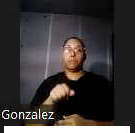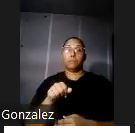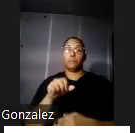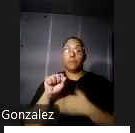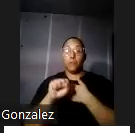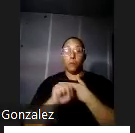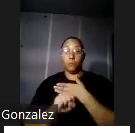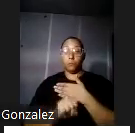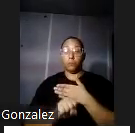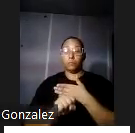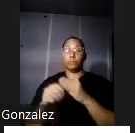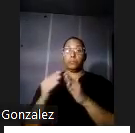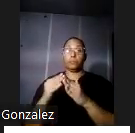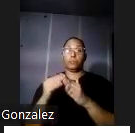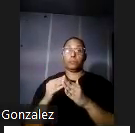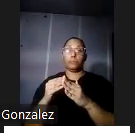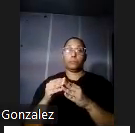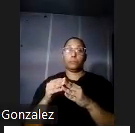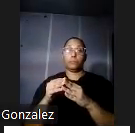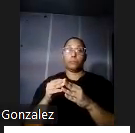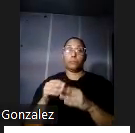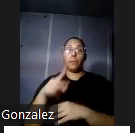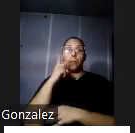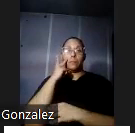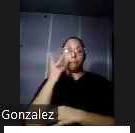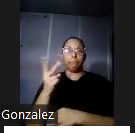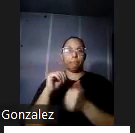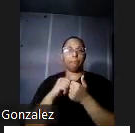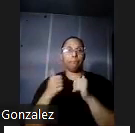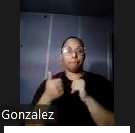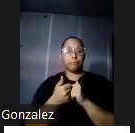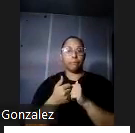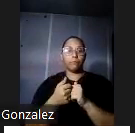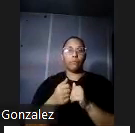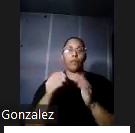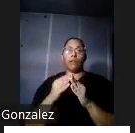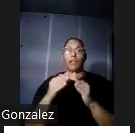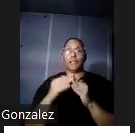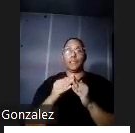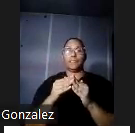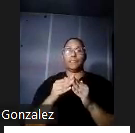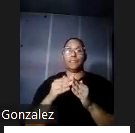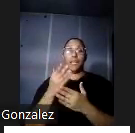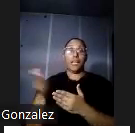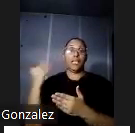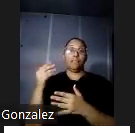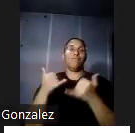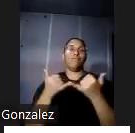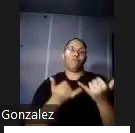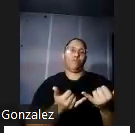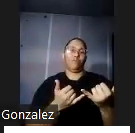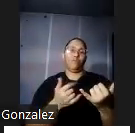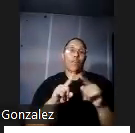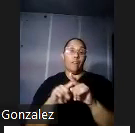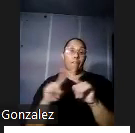casa podemos observar cómo fue la casa miren lo bonito que era este parque que había en la entrada digo en la entrada